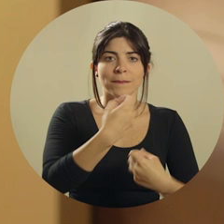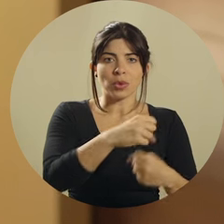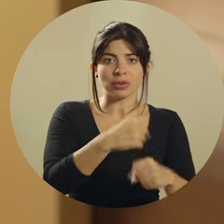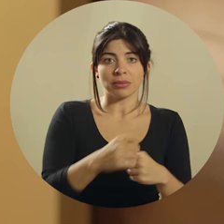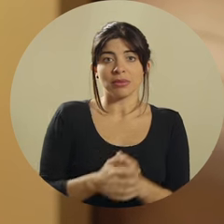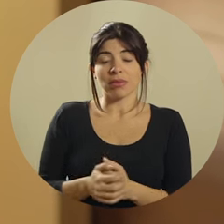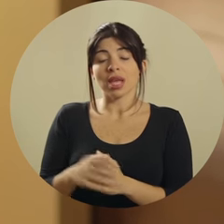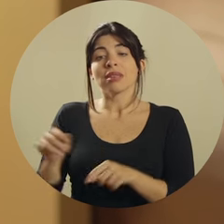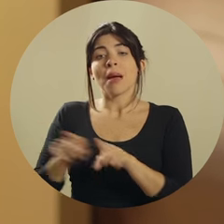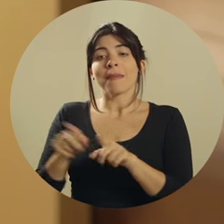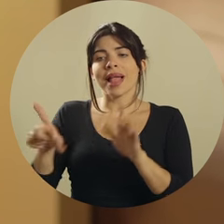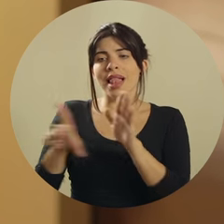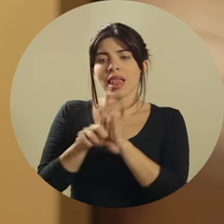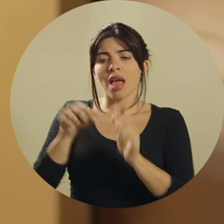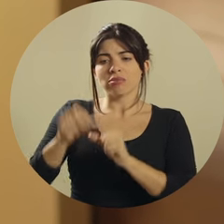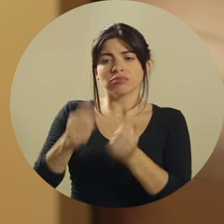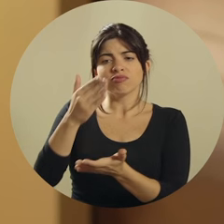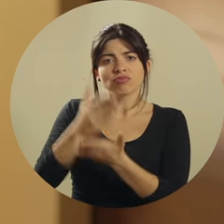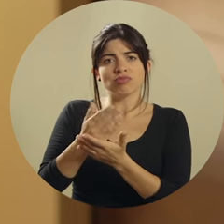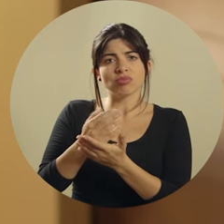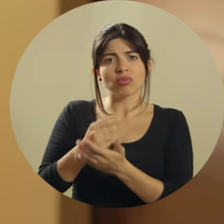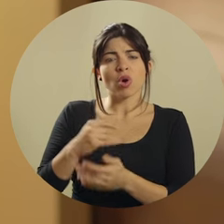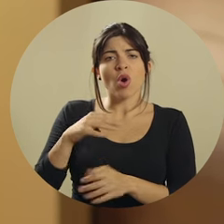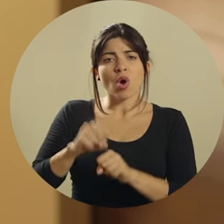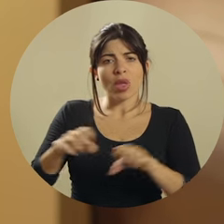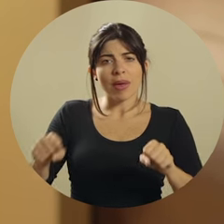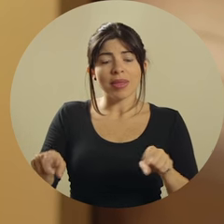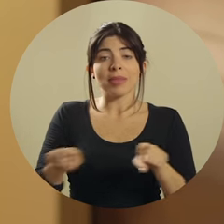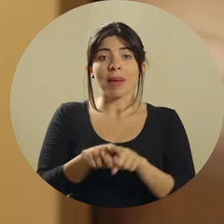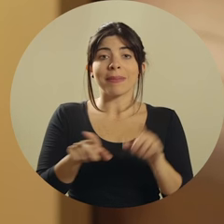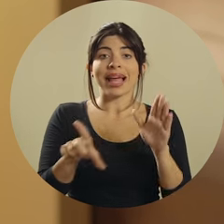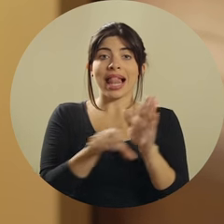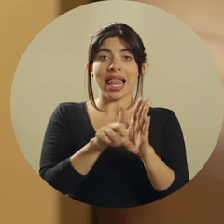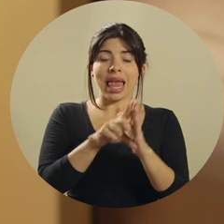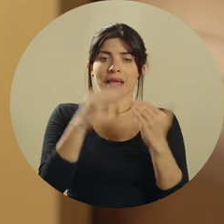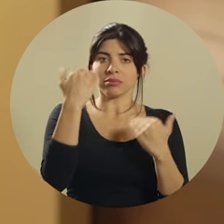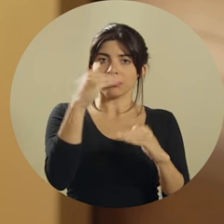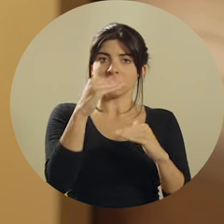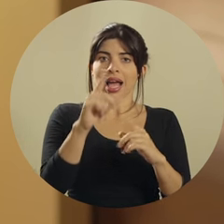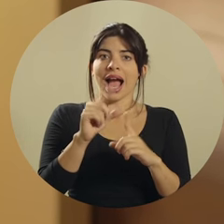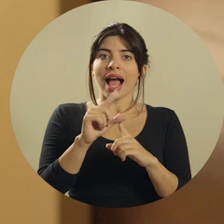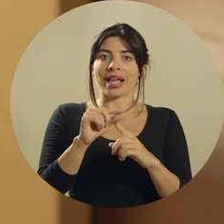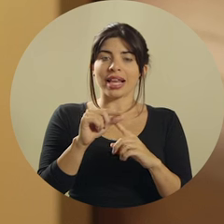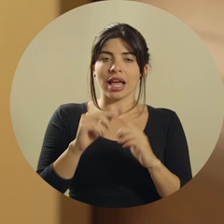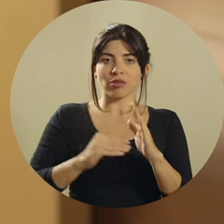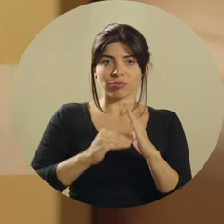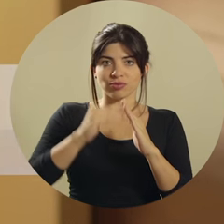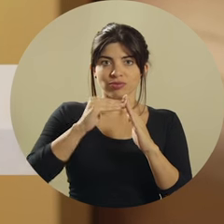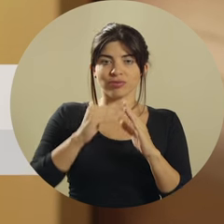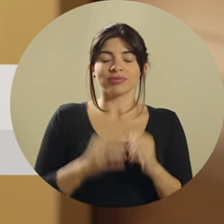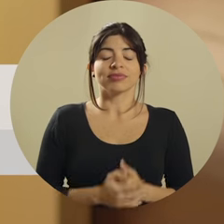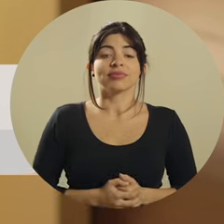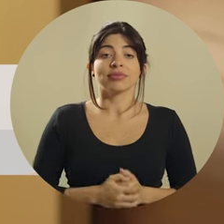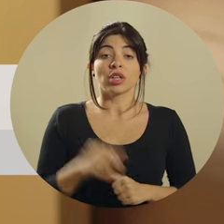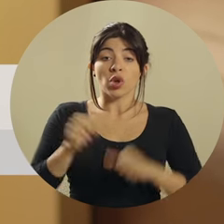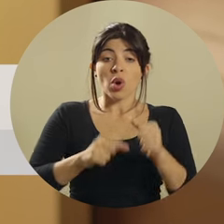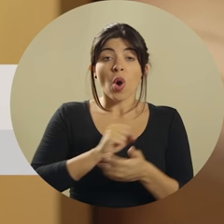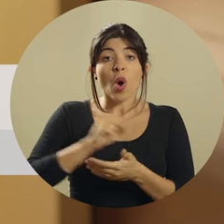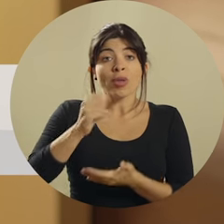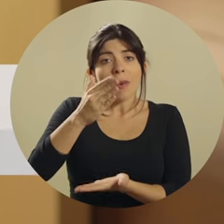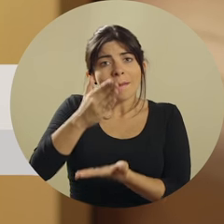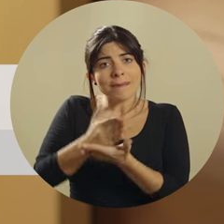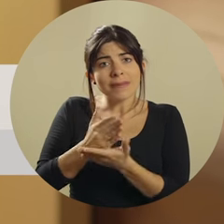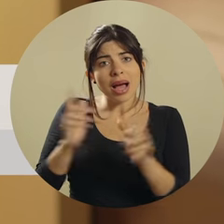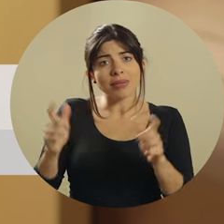la ley de lucha contra el contrabando y la ley que pone tope al aumento de los alquileres. En la lucha contra el desempleo, somos